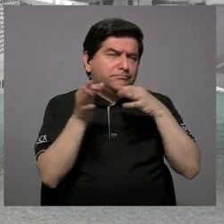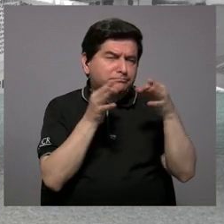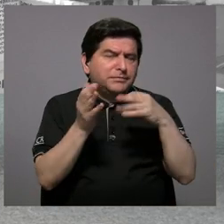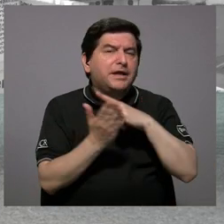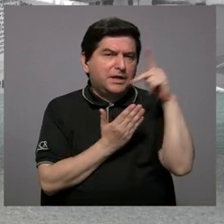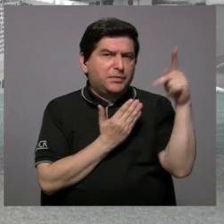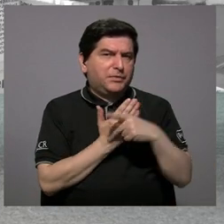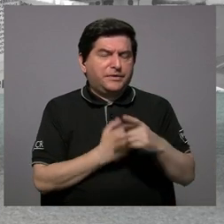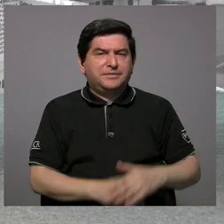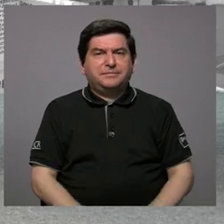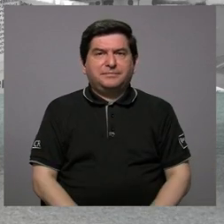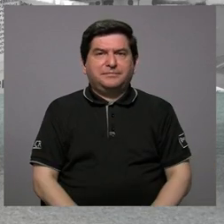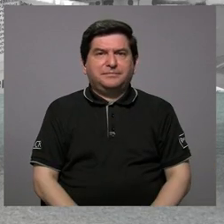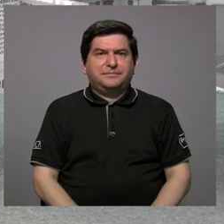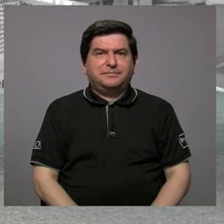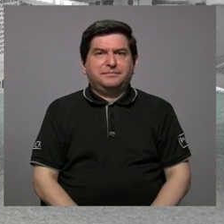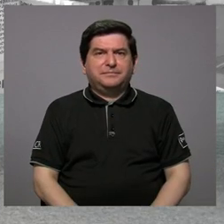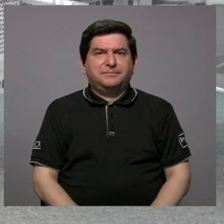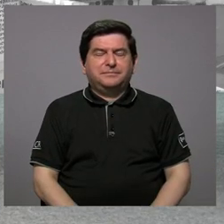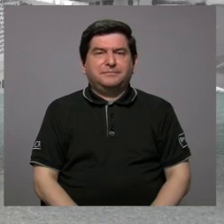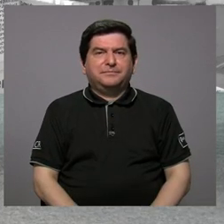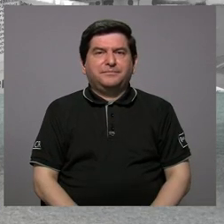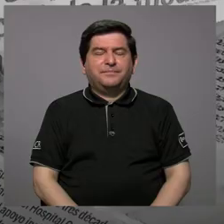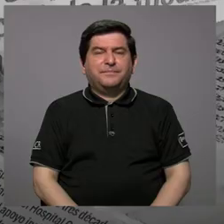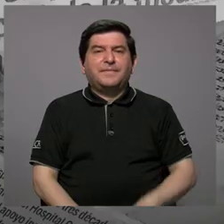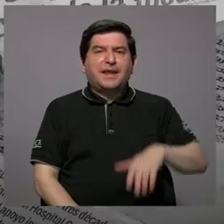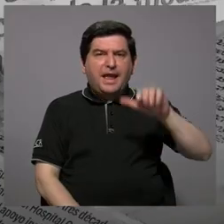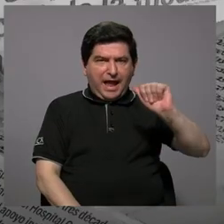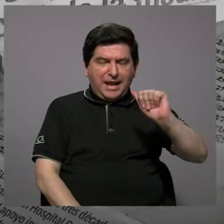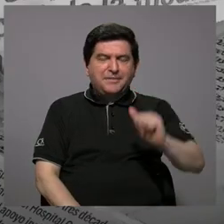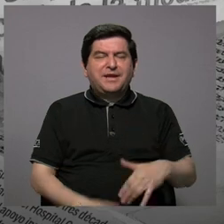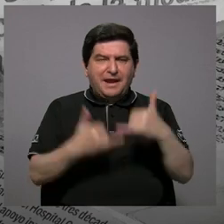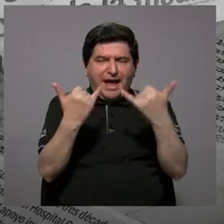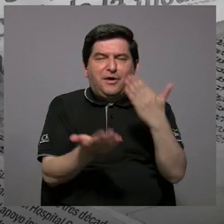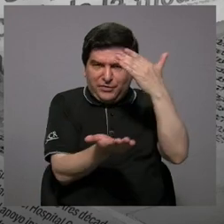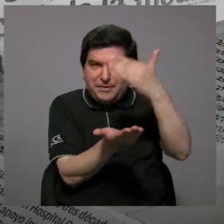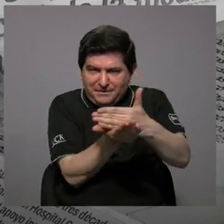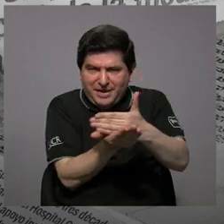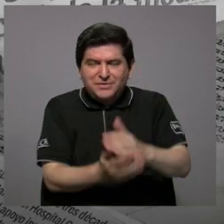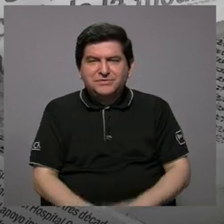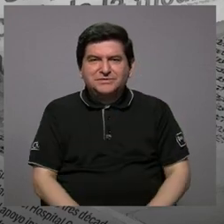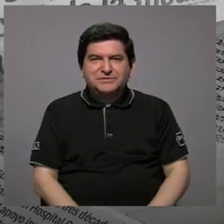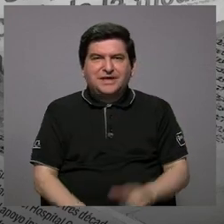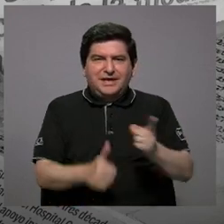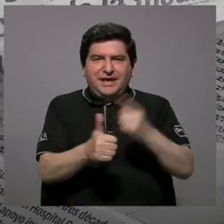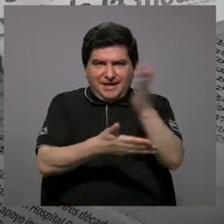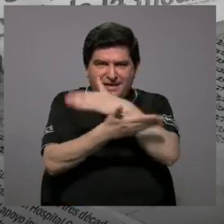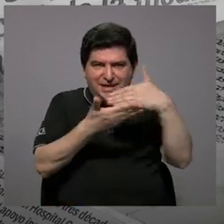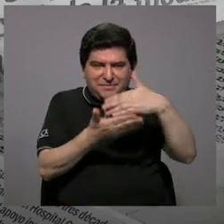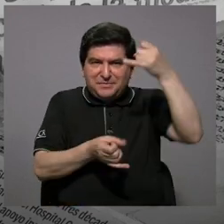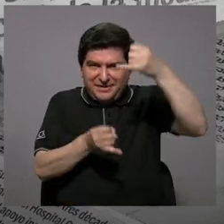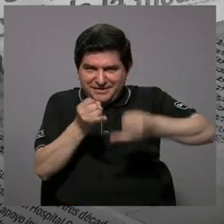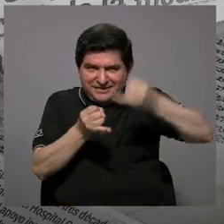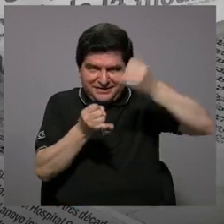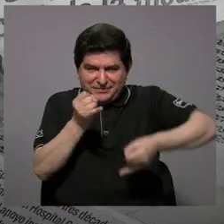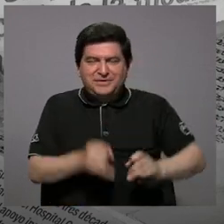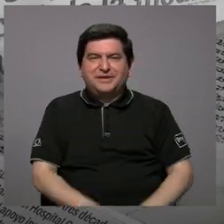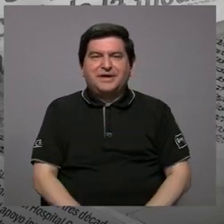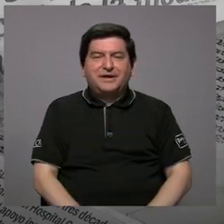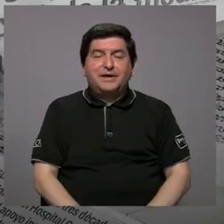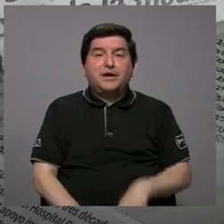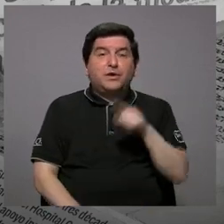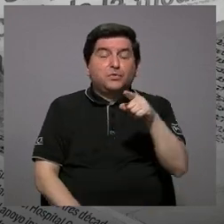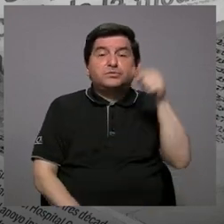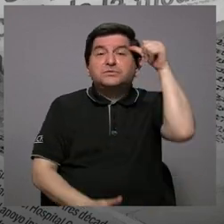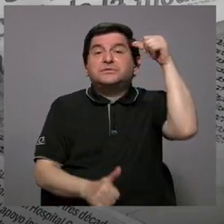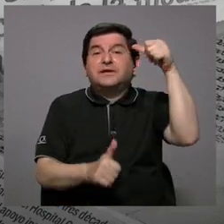en este programa. No importa. Don Albert, vamos a quedarnos ahí porque ya terminamos este bloque para que usted tenga